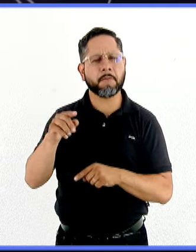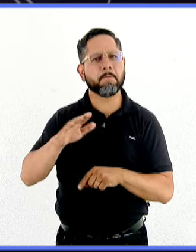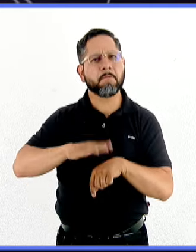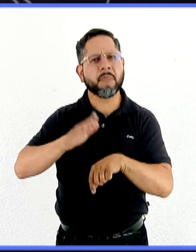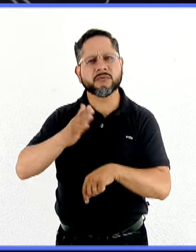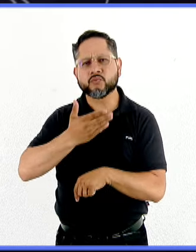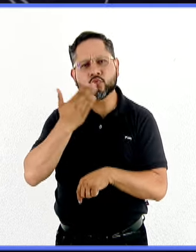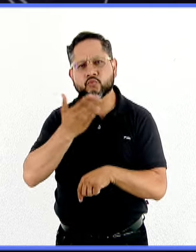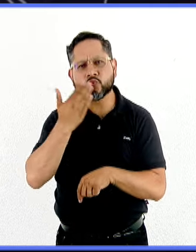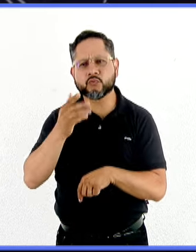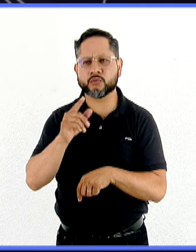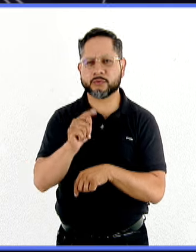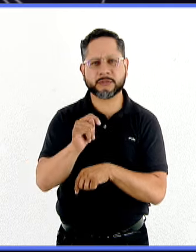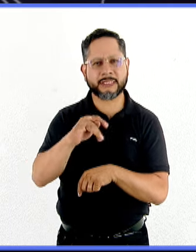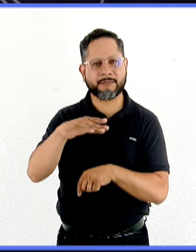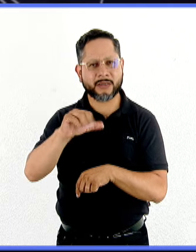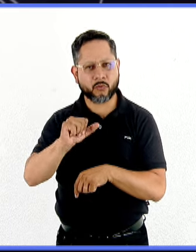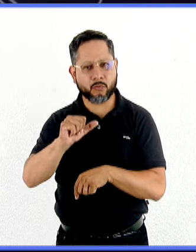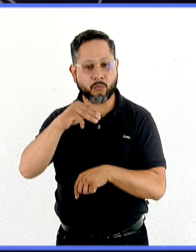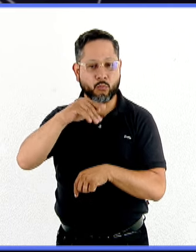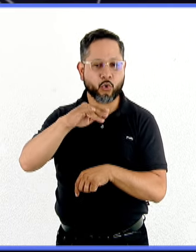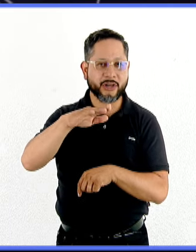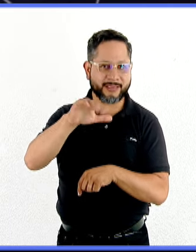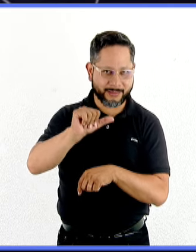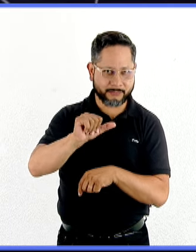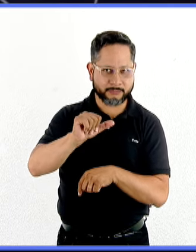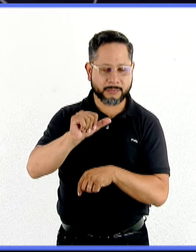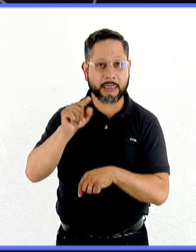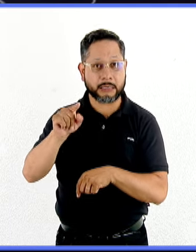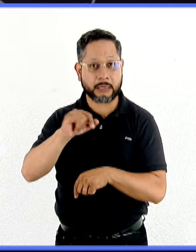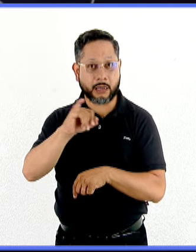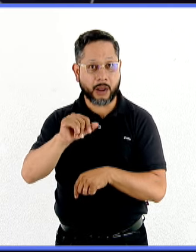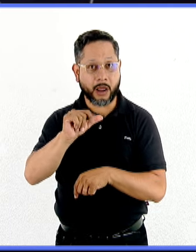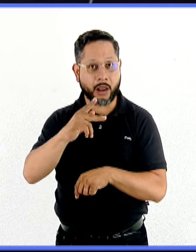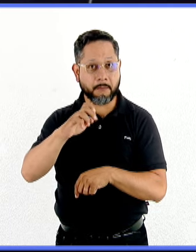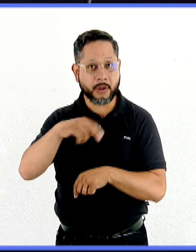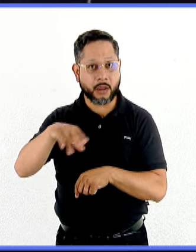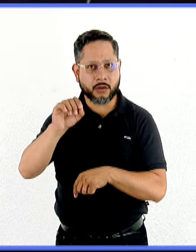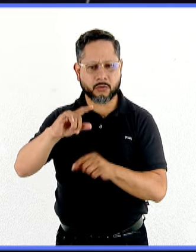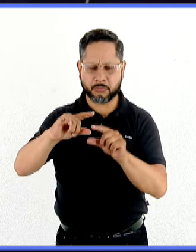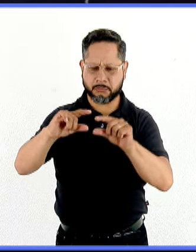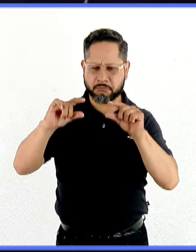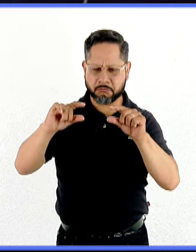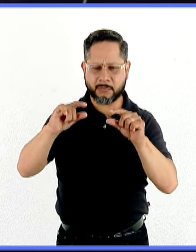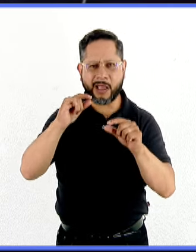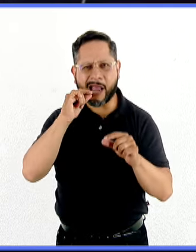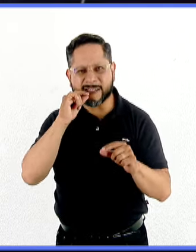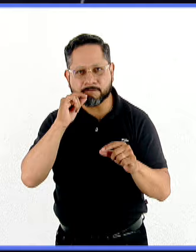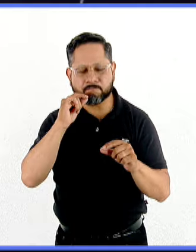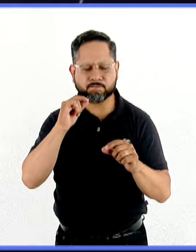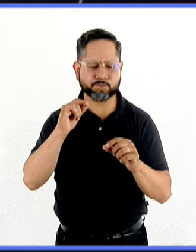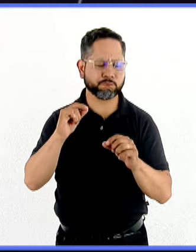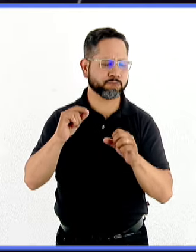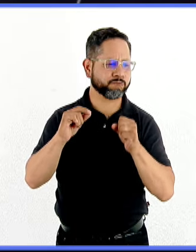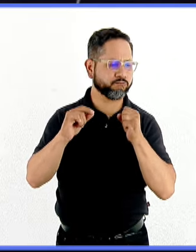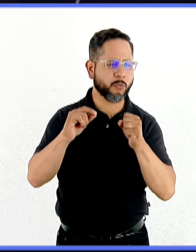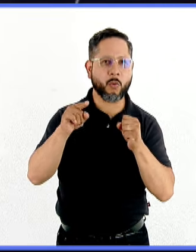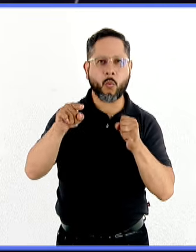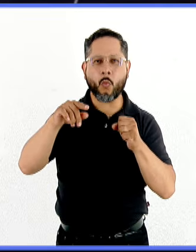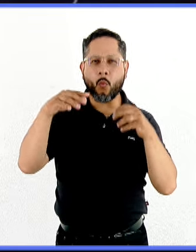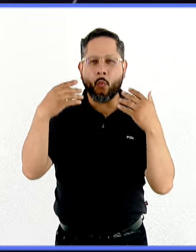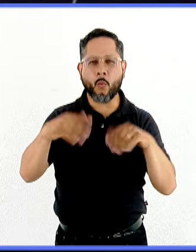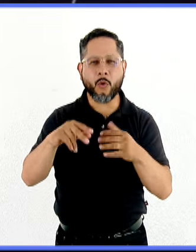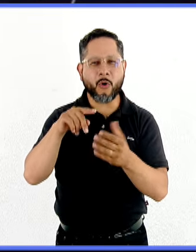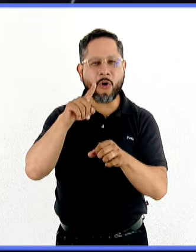conocidos como típico, meco y morita. El jalapeño, firme, tarnoso, crujiente, con un